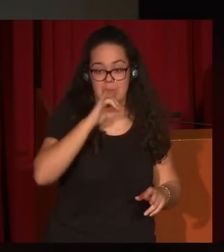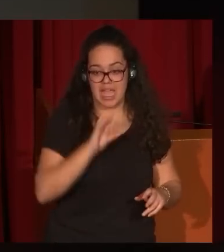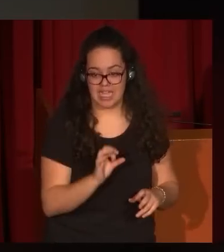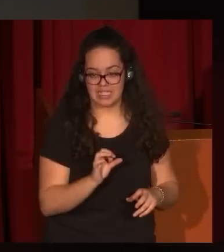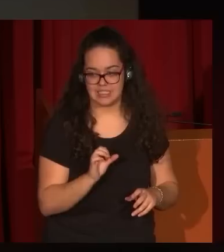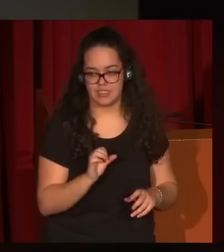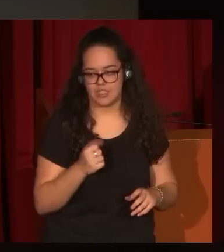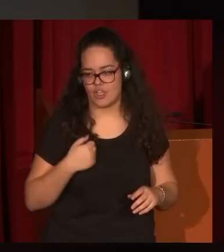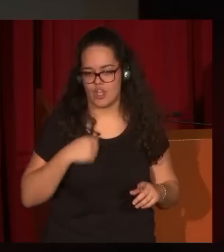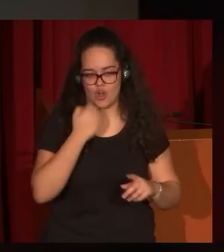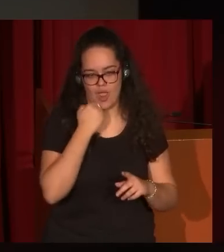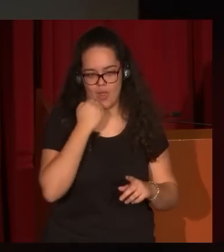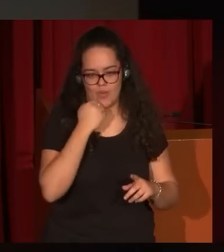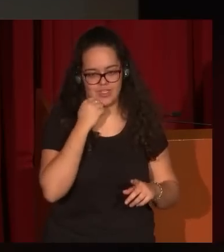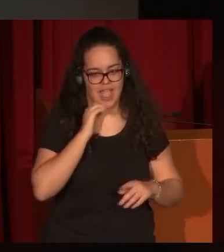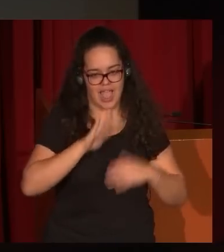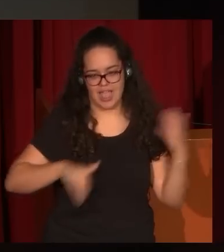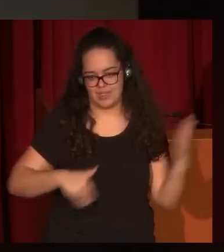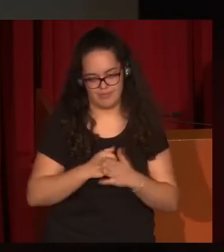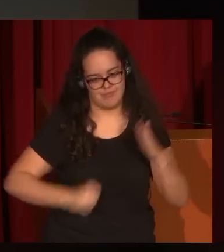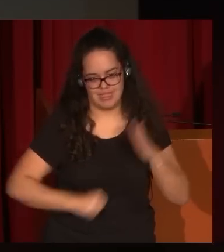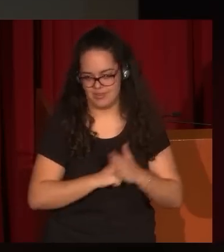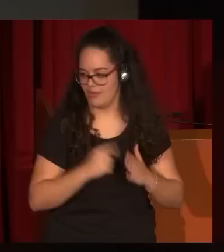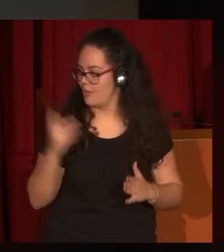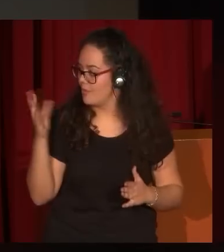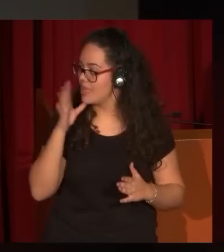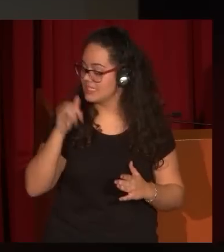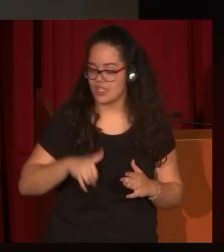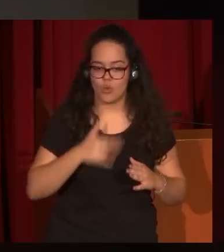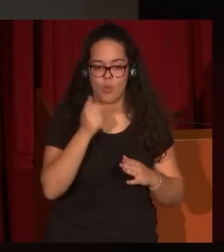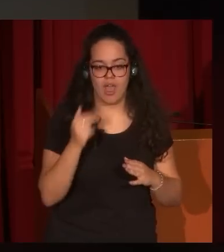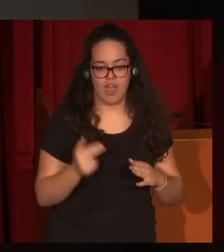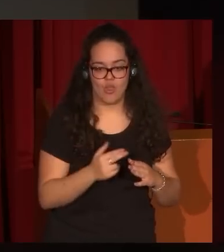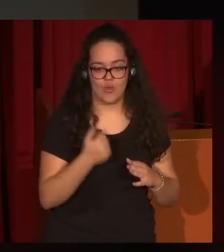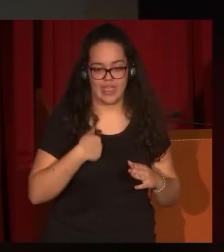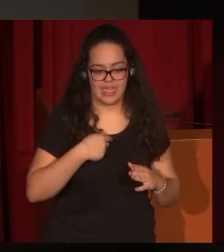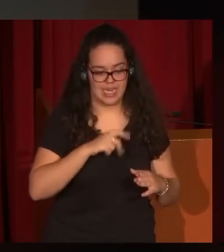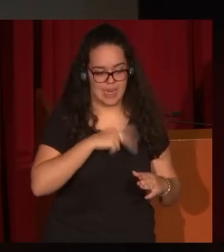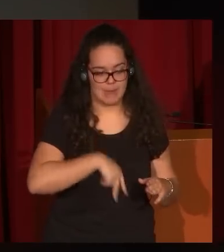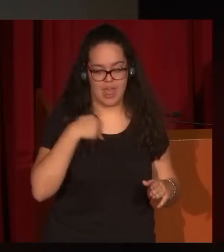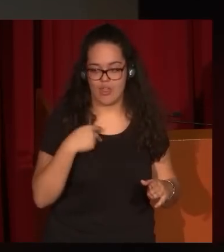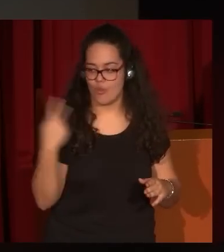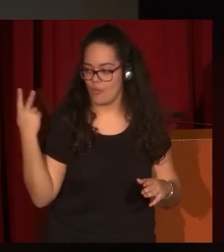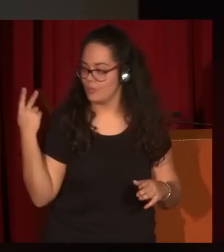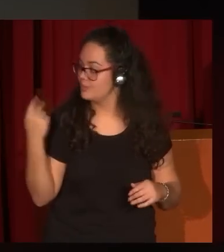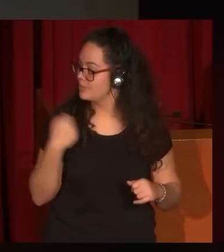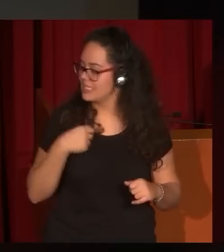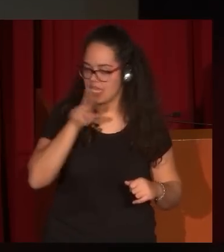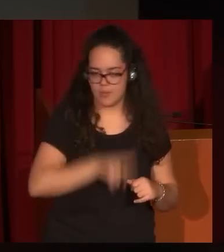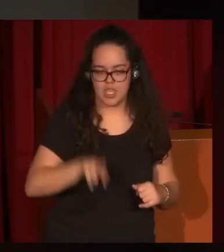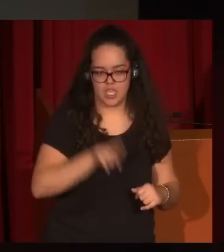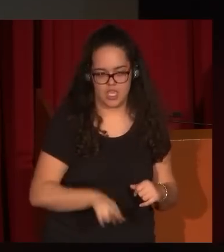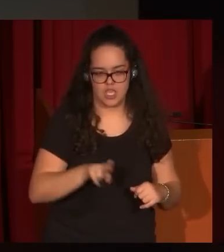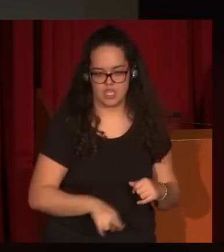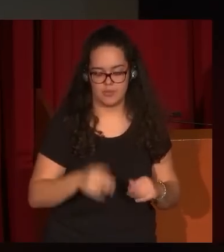hasta la extenuación. Es muy curioso decirles, por ejemplo, que este cuadro del Prado, que como se repite, ya les digo, una y otra vez,